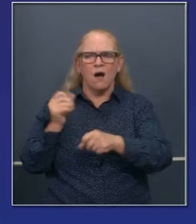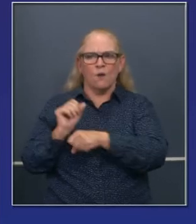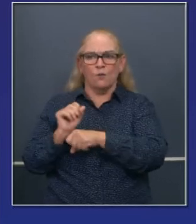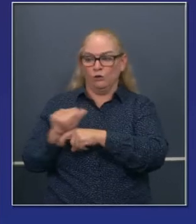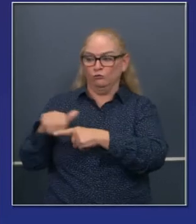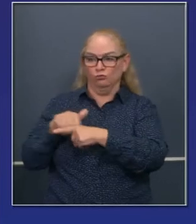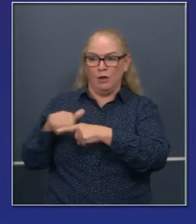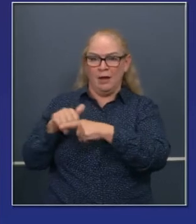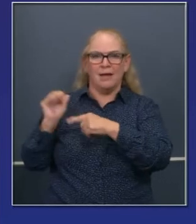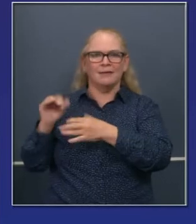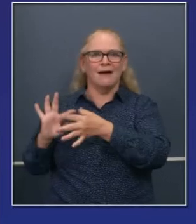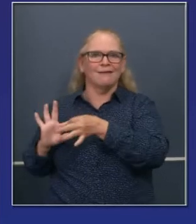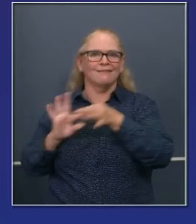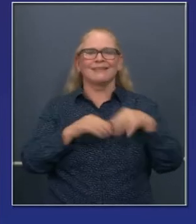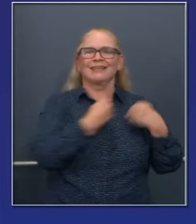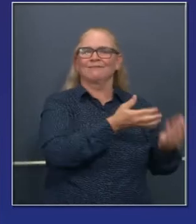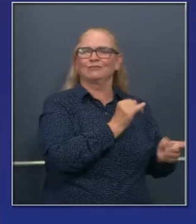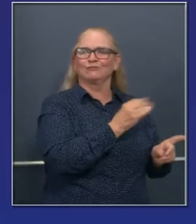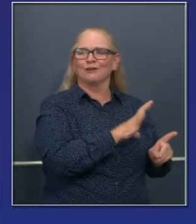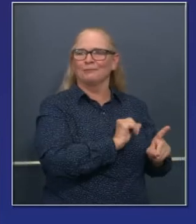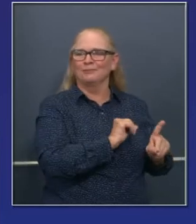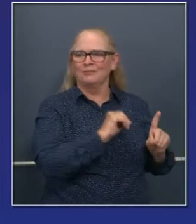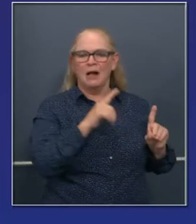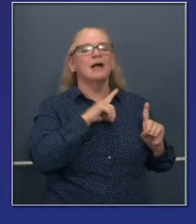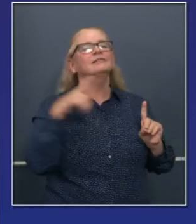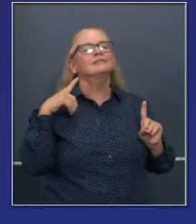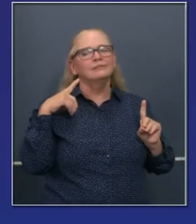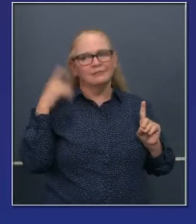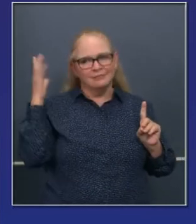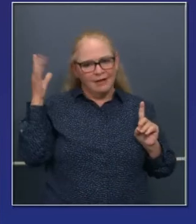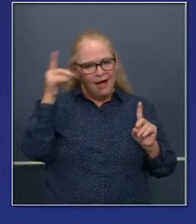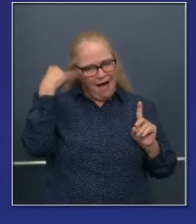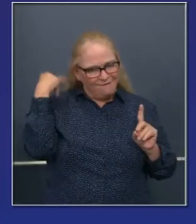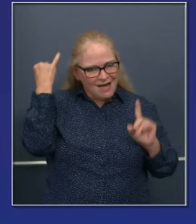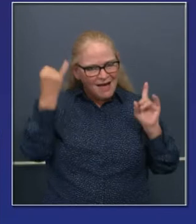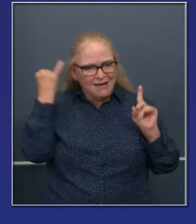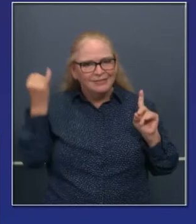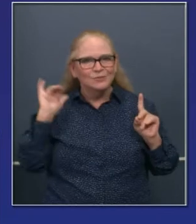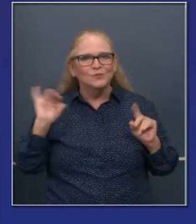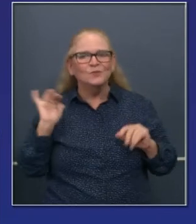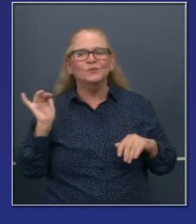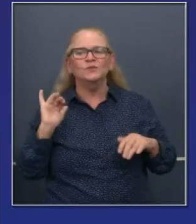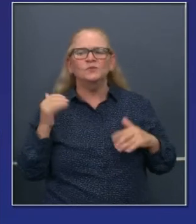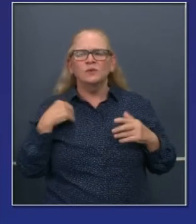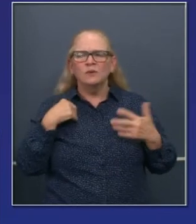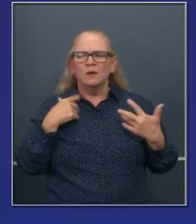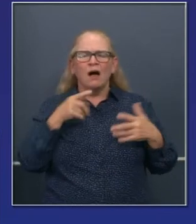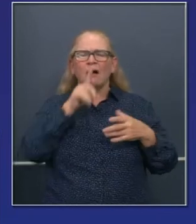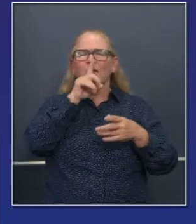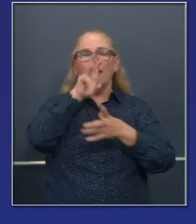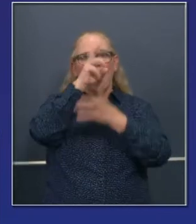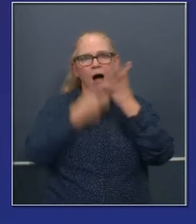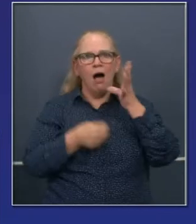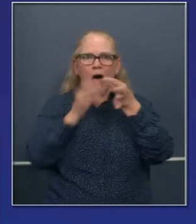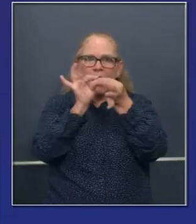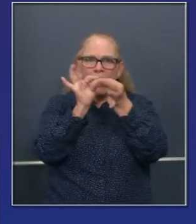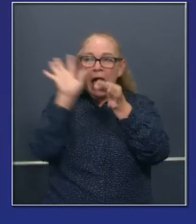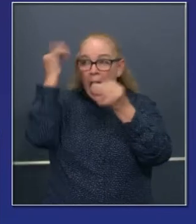creativas para presentarlas a la legislatura. Yo también tenemos ideas en cuanto a librerías de